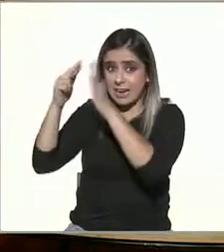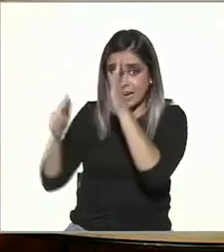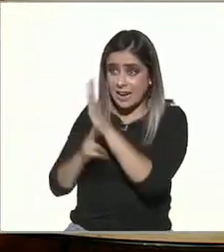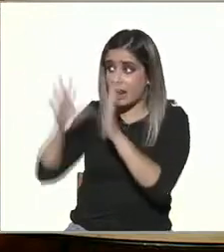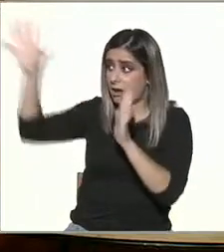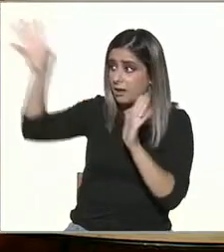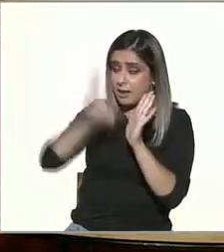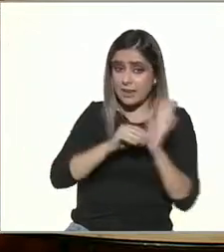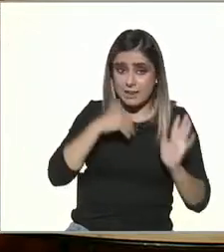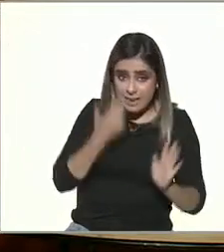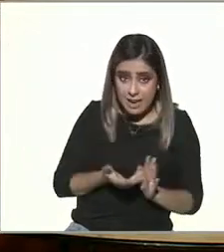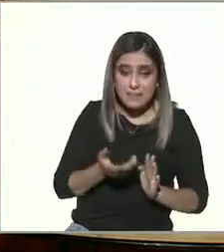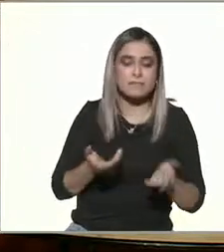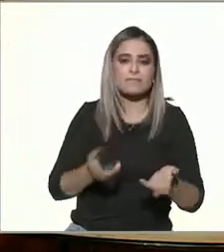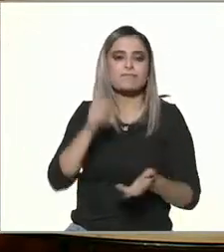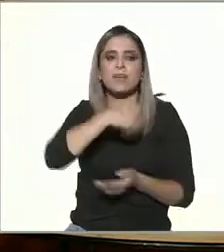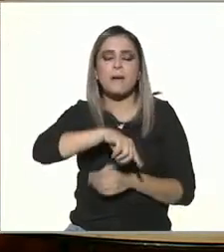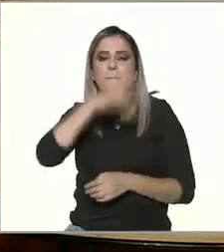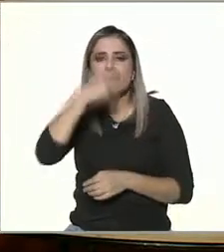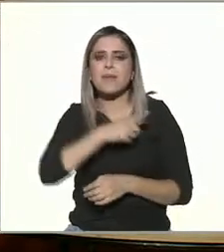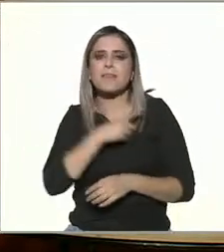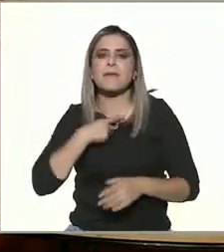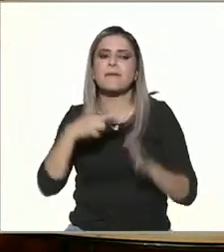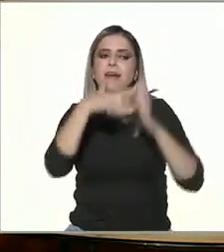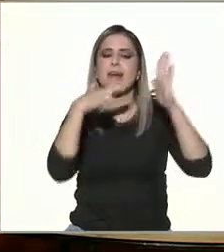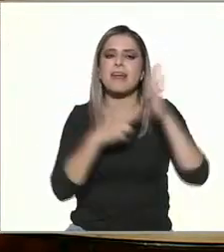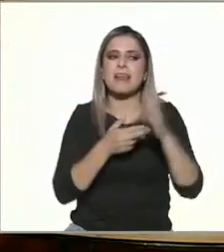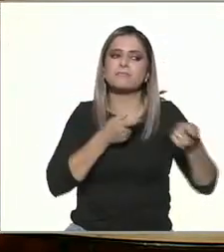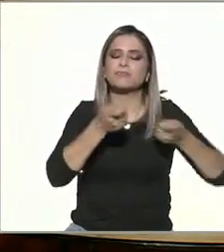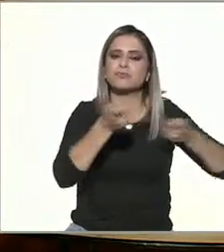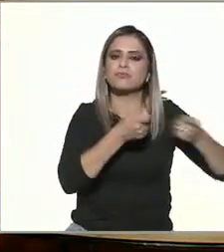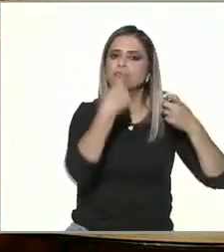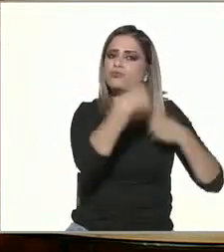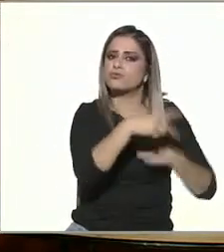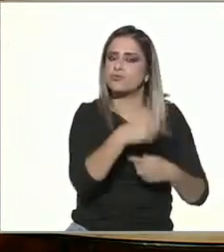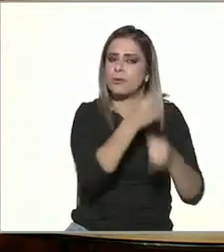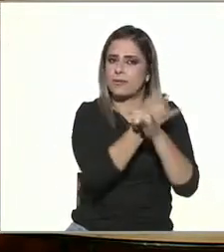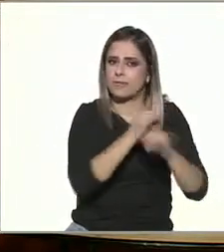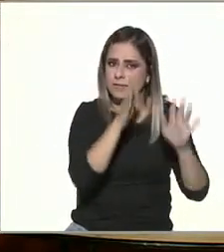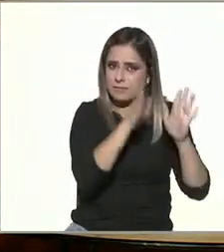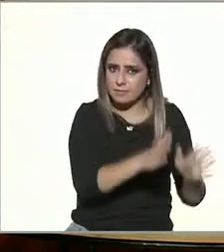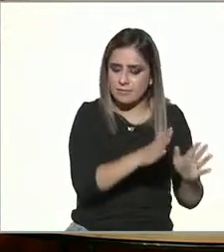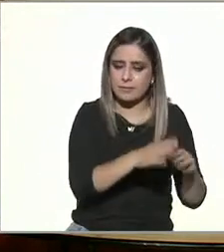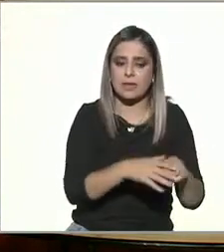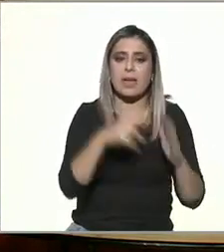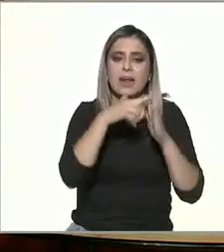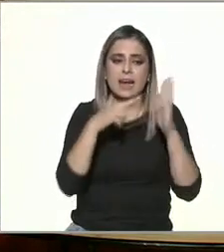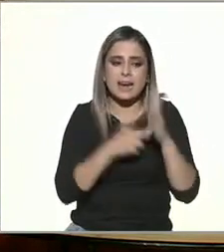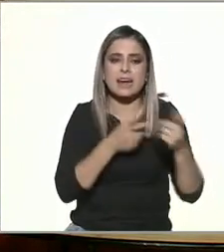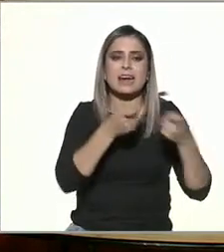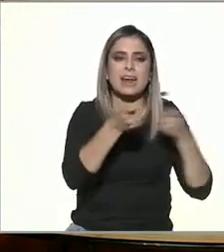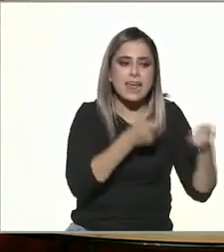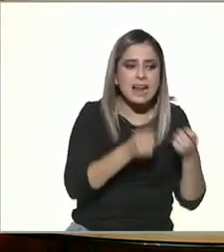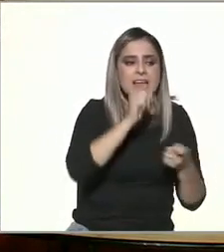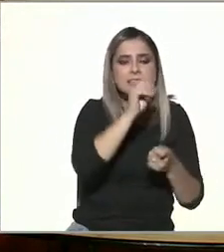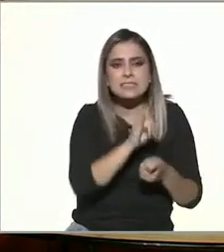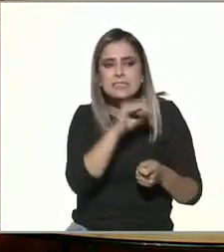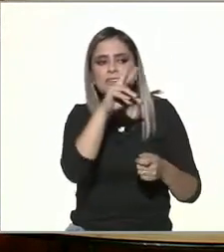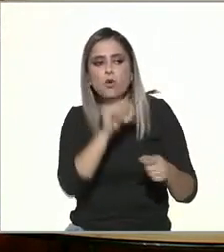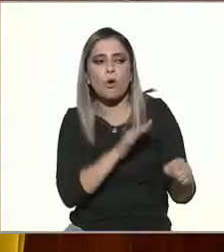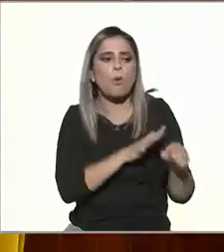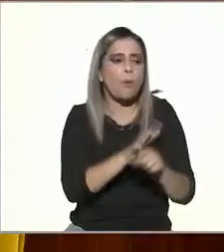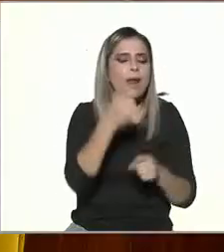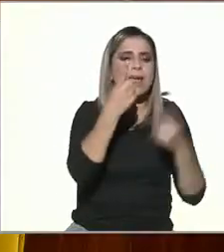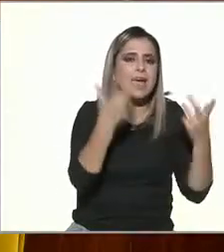hasta donde sí donde no y aprovecho este ejemplo para ilustrar es como oye regulación hasta qué punto sin duda